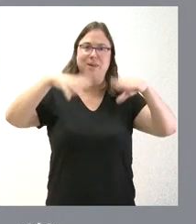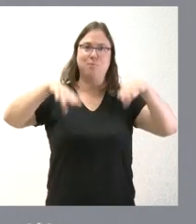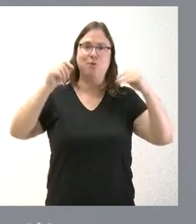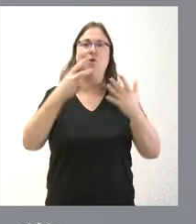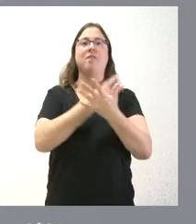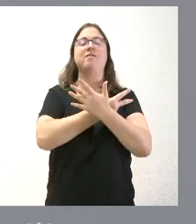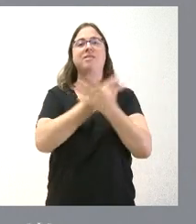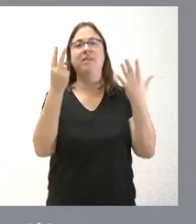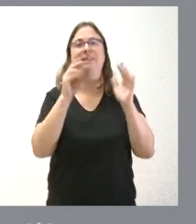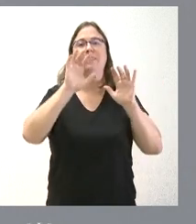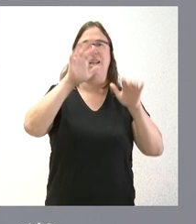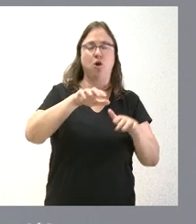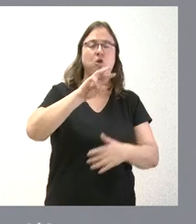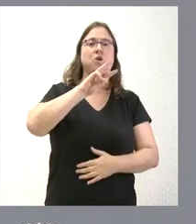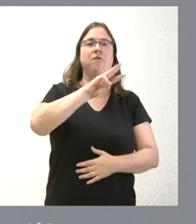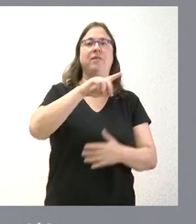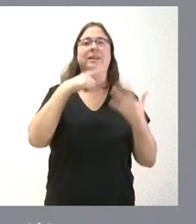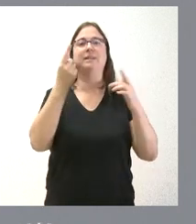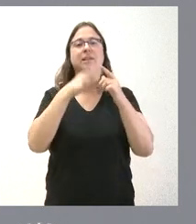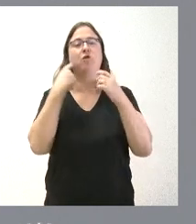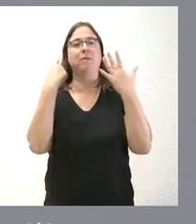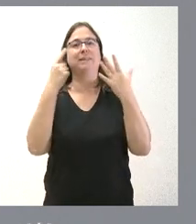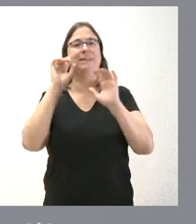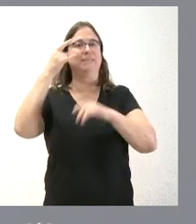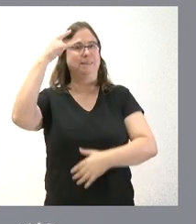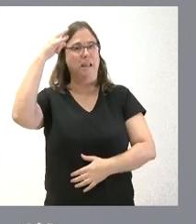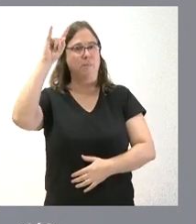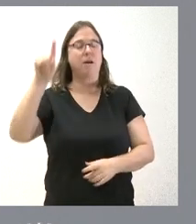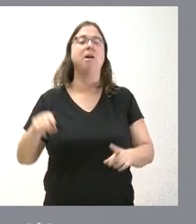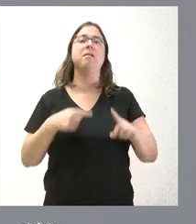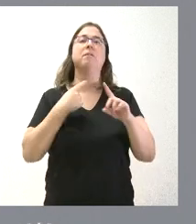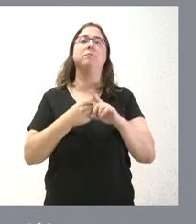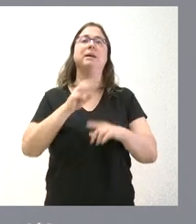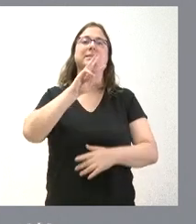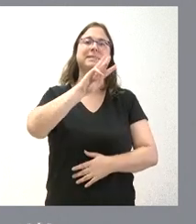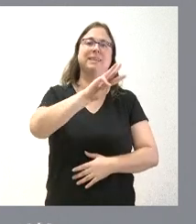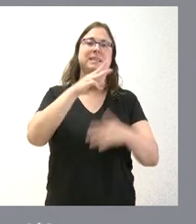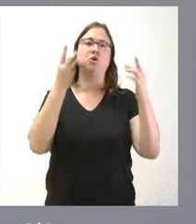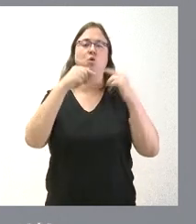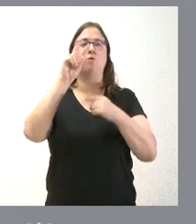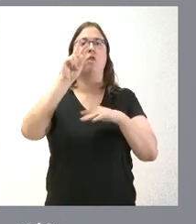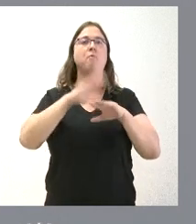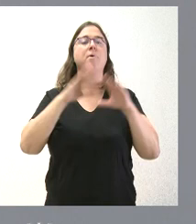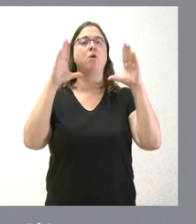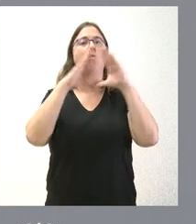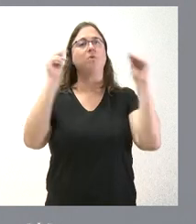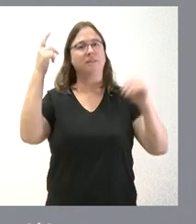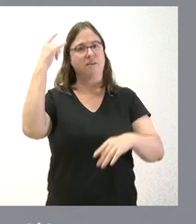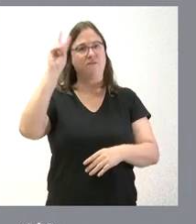León, 37,6 millones para la Universidad de Salamanca y 38,2 millones para la Universidad de Valladolid.